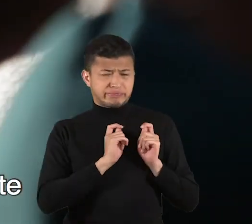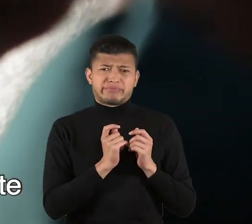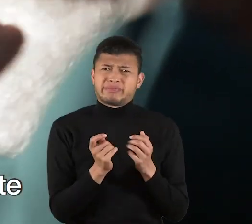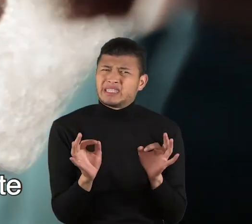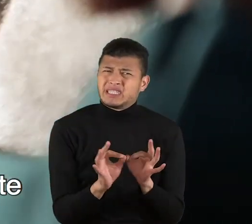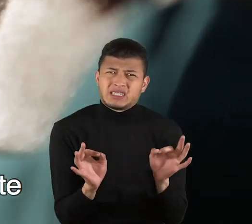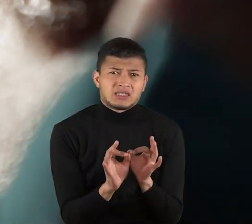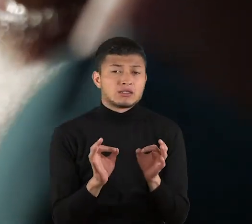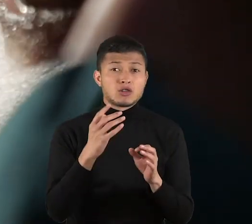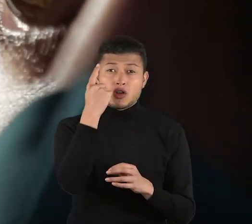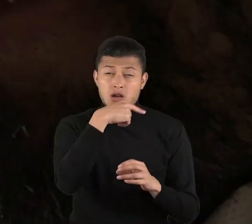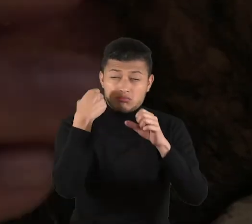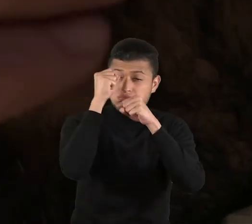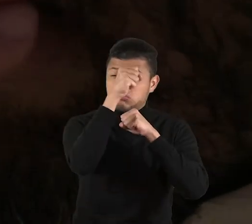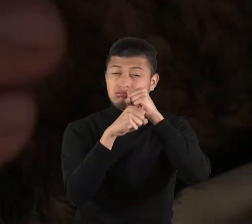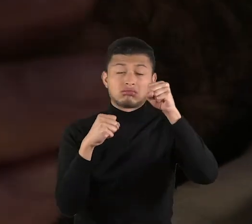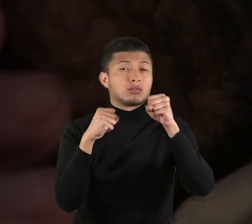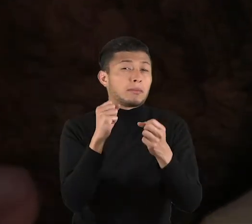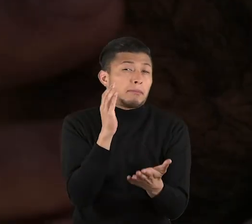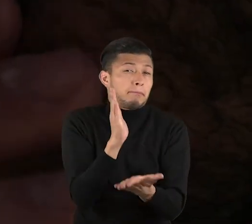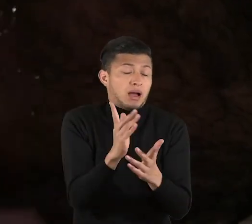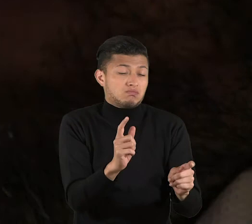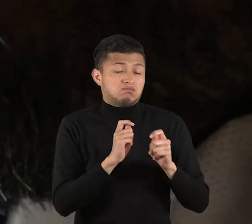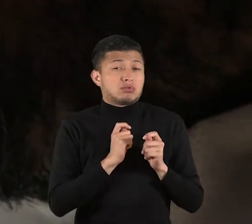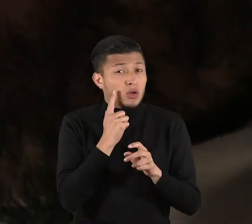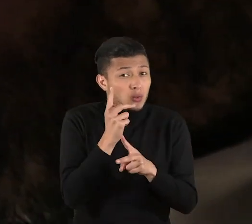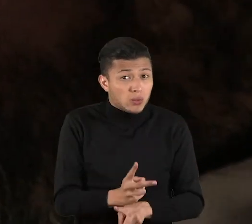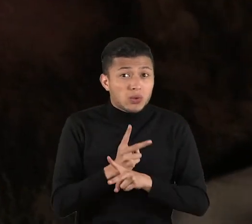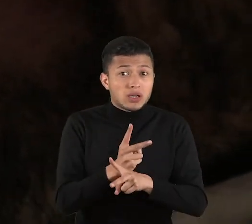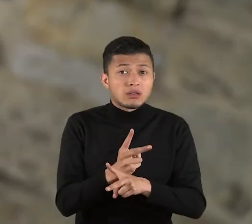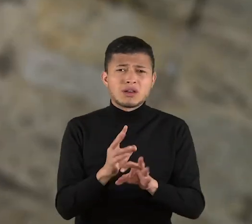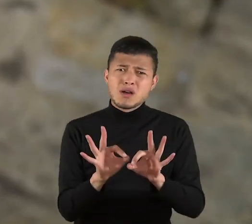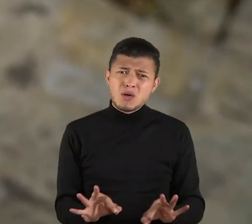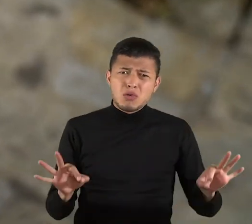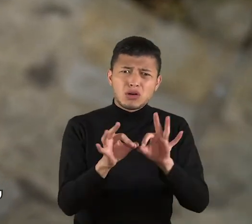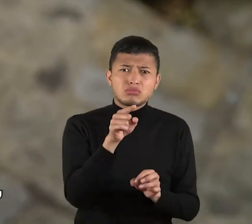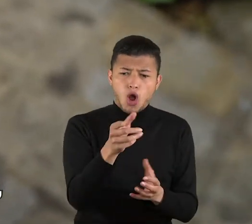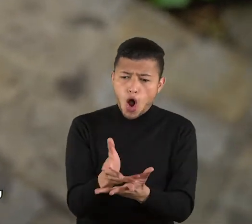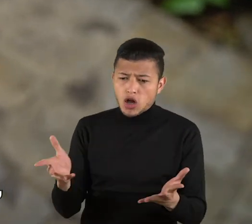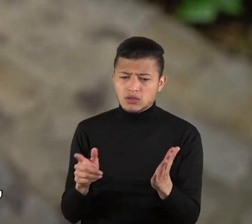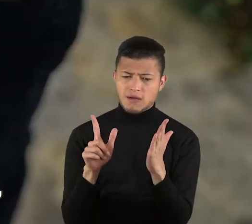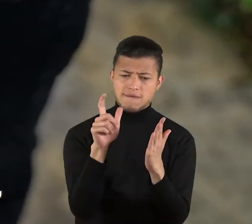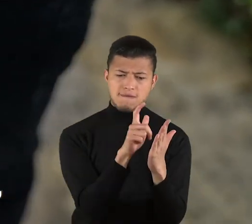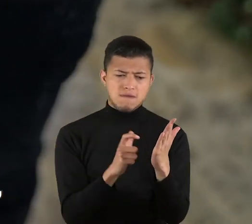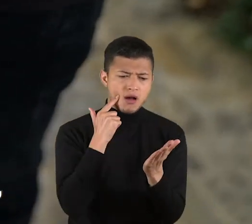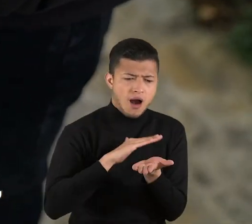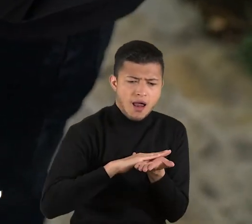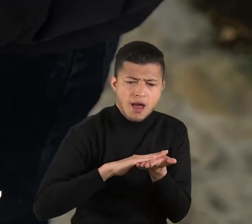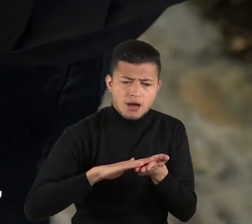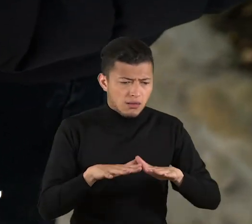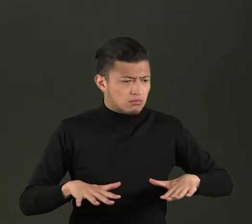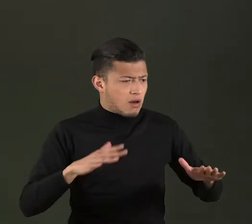contagiarse fácilmente al tocar sus ojos, nariz o boca. Por eso, es importante siempre desinfectar objetos y